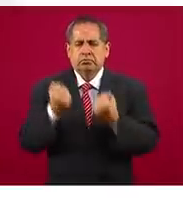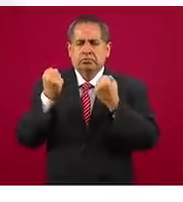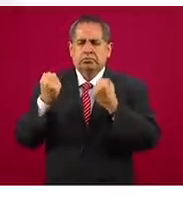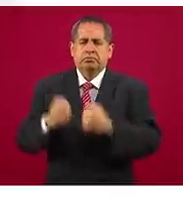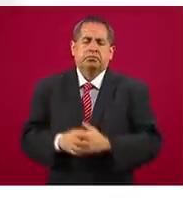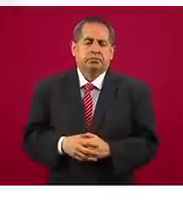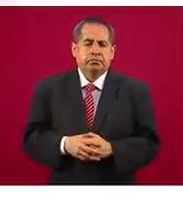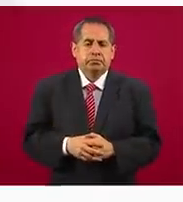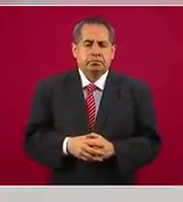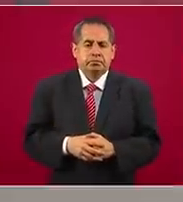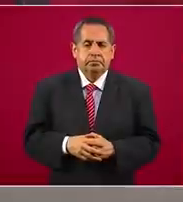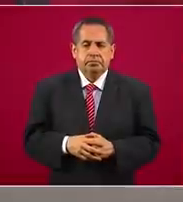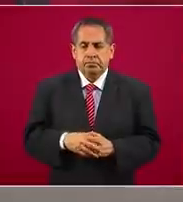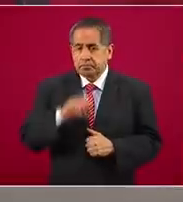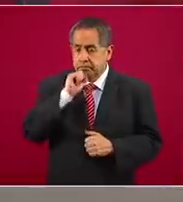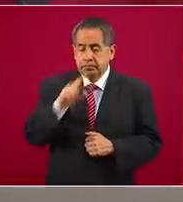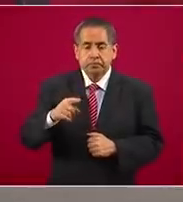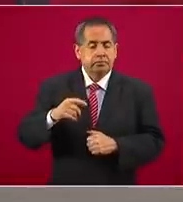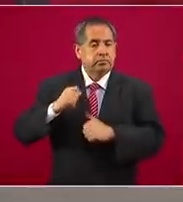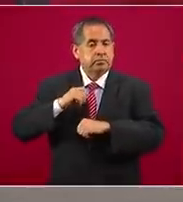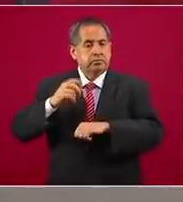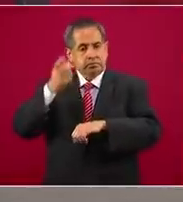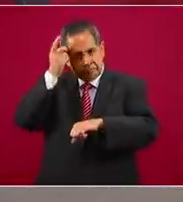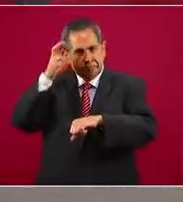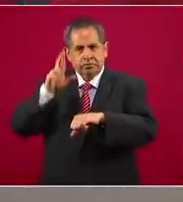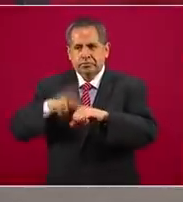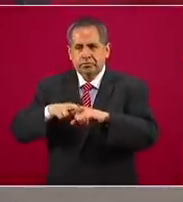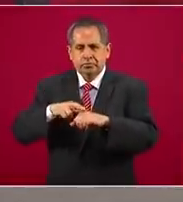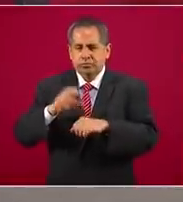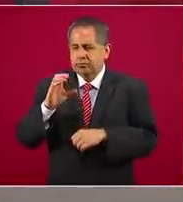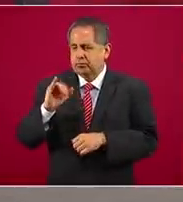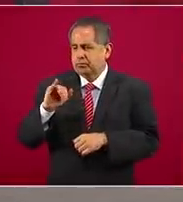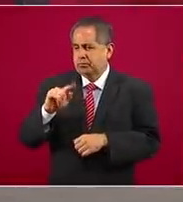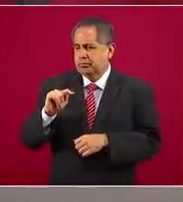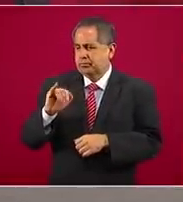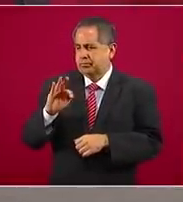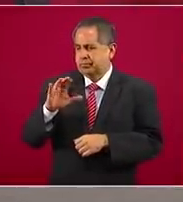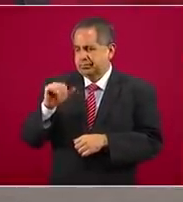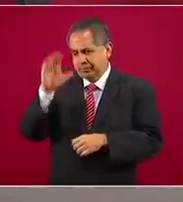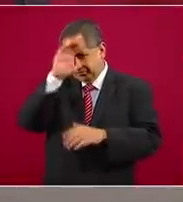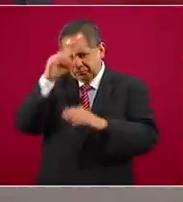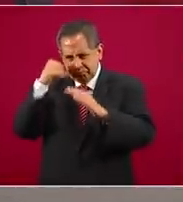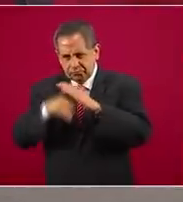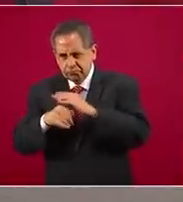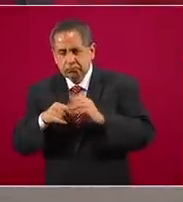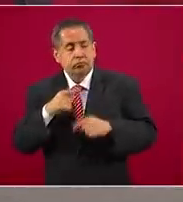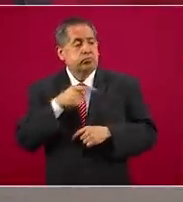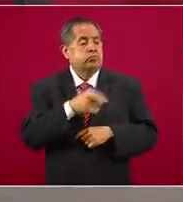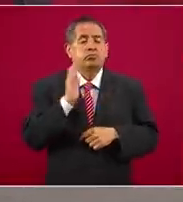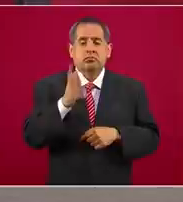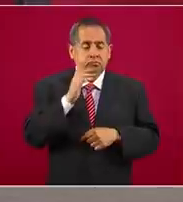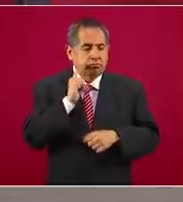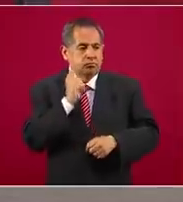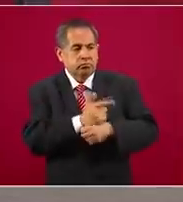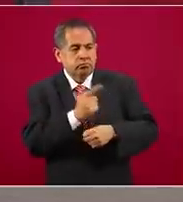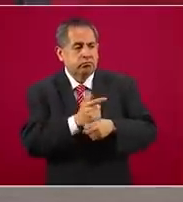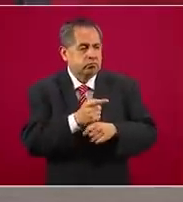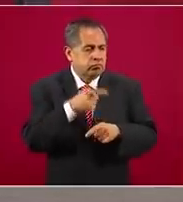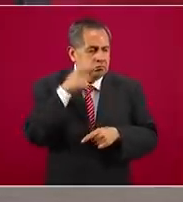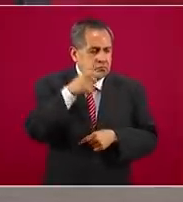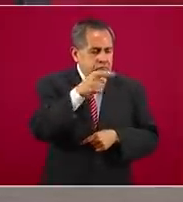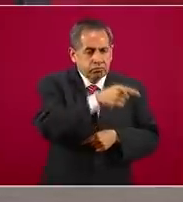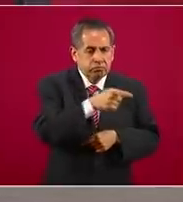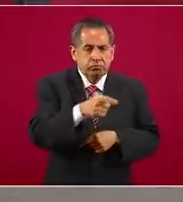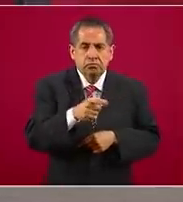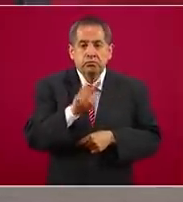Por la parte de la Dirección General Científica, destaco que en este periodo se han desactivado algunos sitios